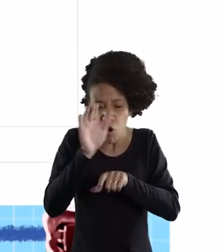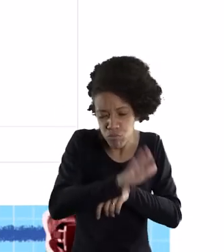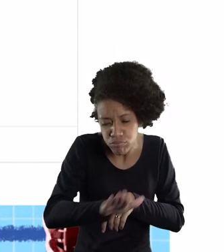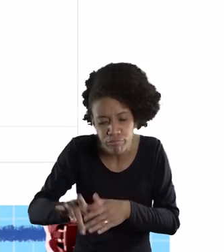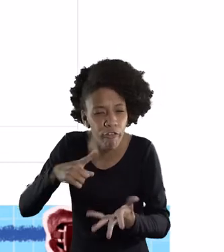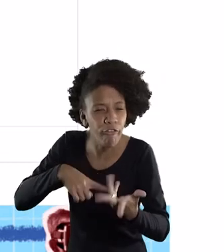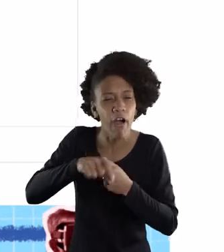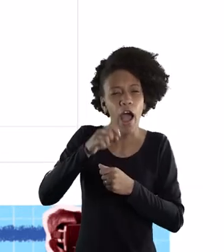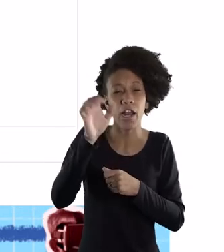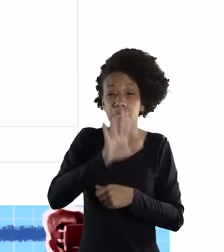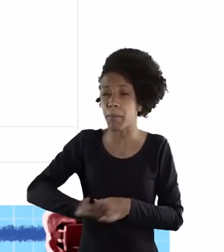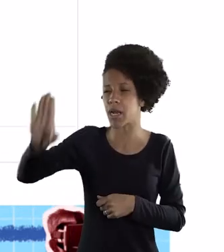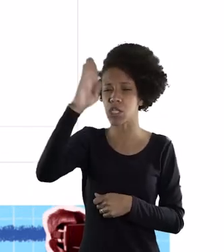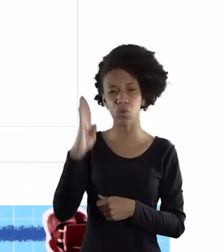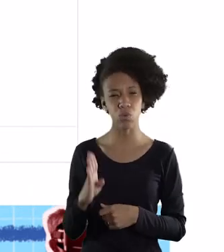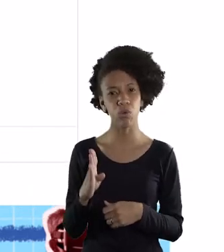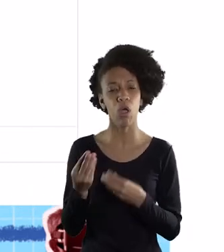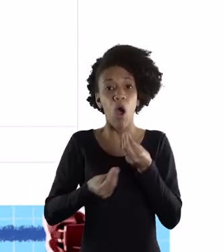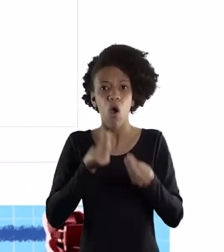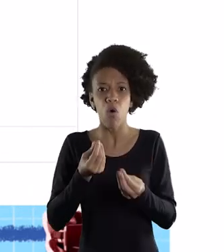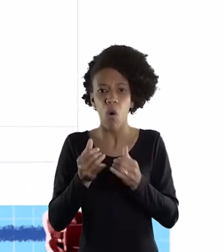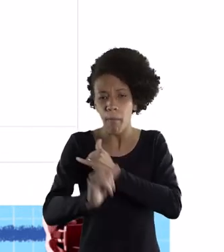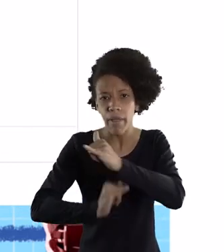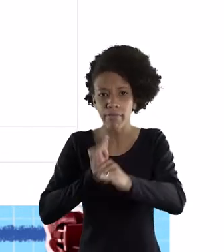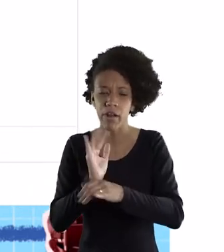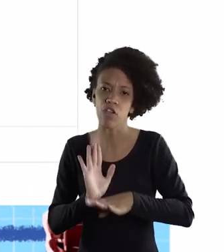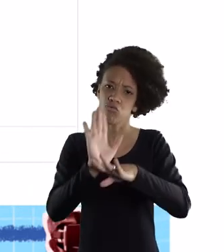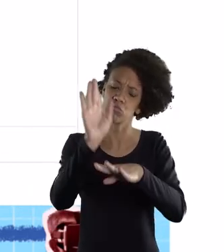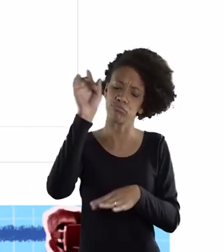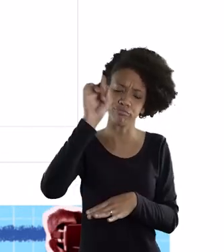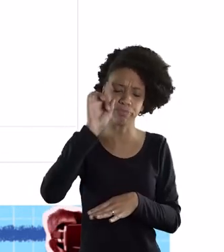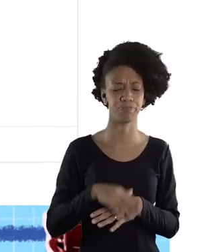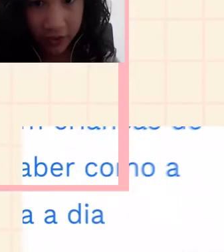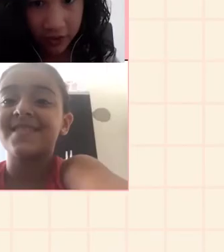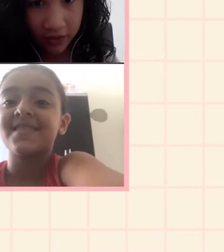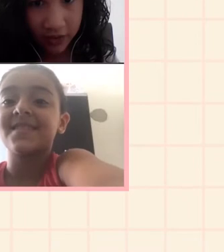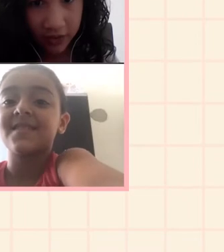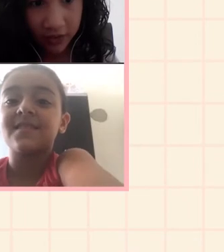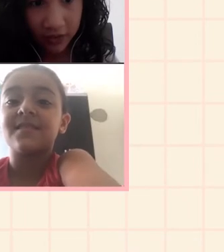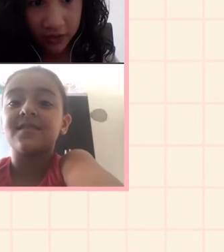NUNETES habló con niños y niñas de todo Brasil para saber cómo Internet ayuda en el día a día.